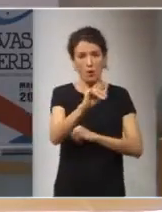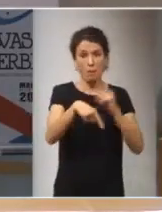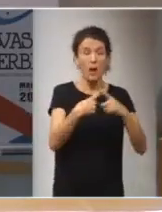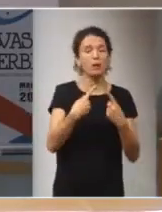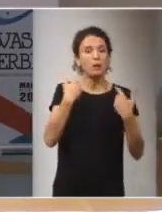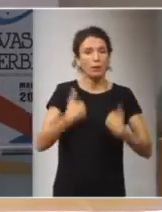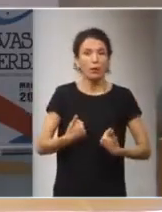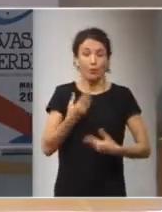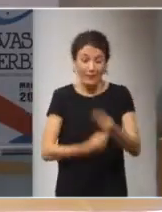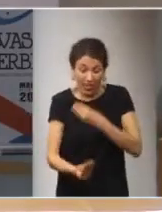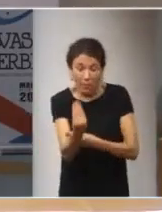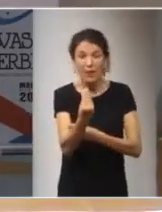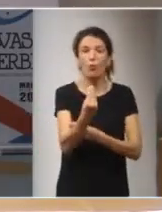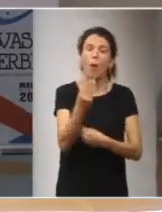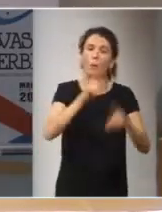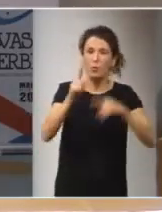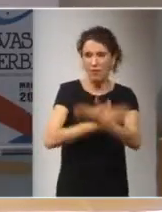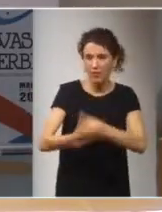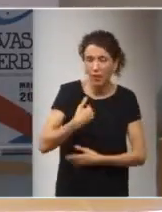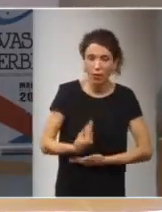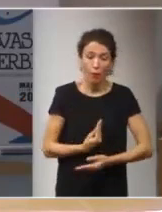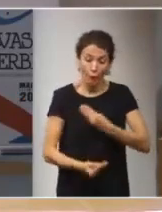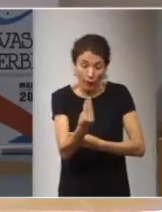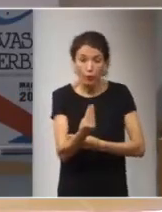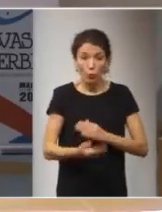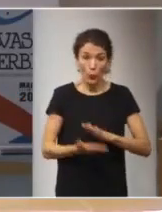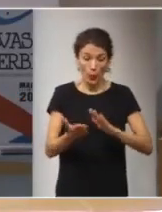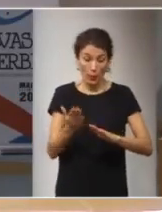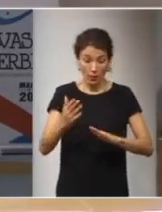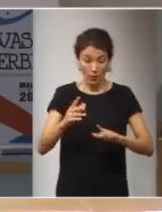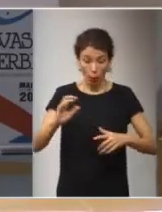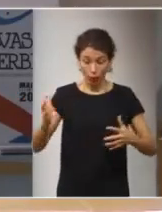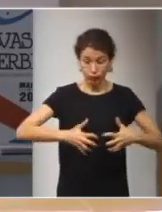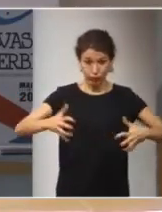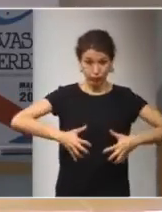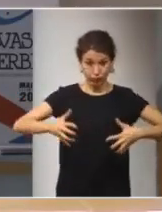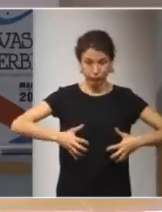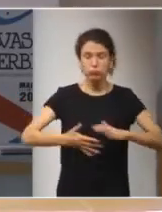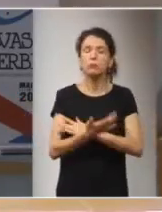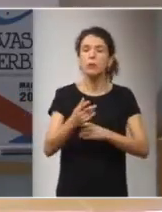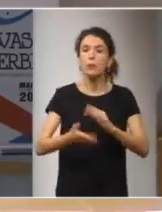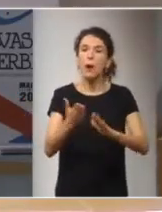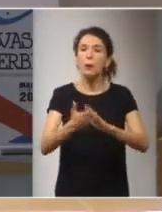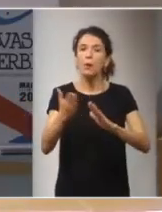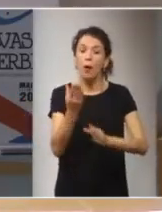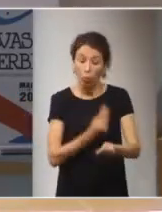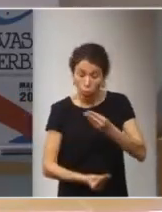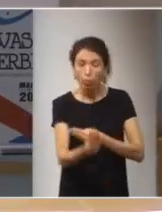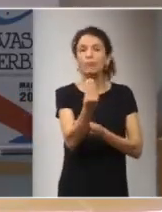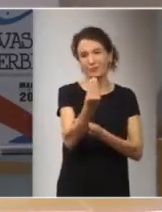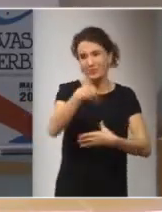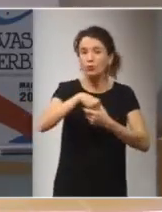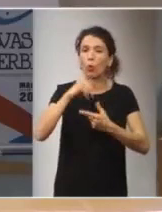defectos congénitos es decir si hay un feto en formación que se expone a la radiación tiene una muy alta probabilidad de tener